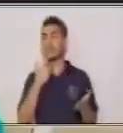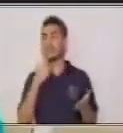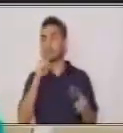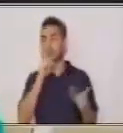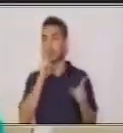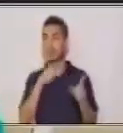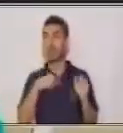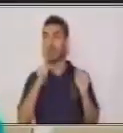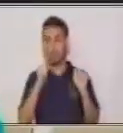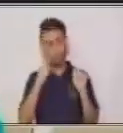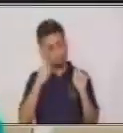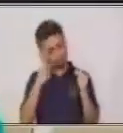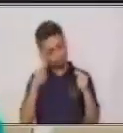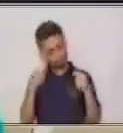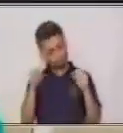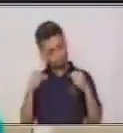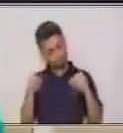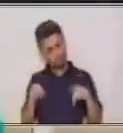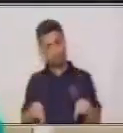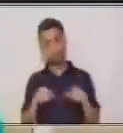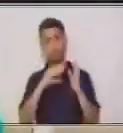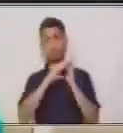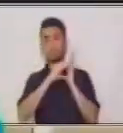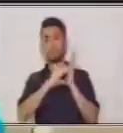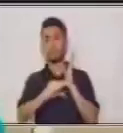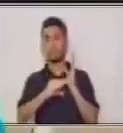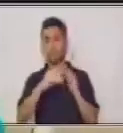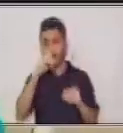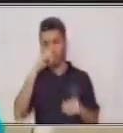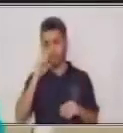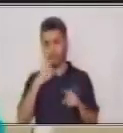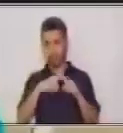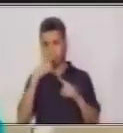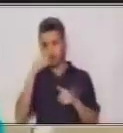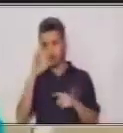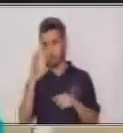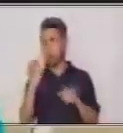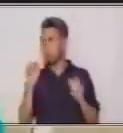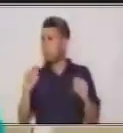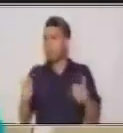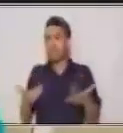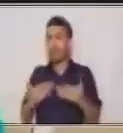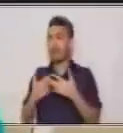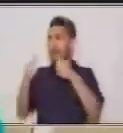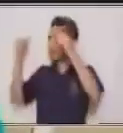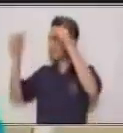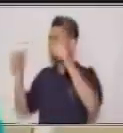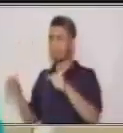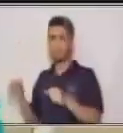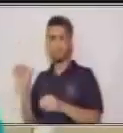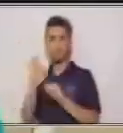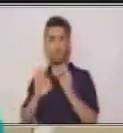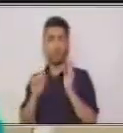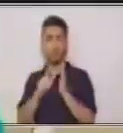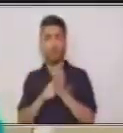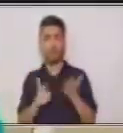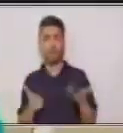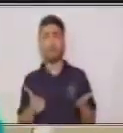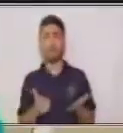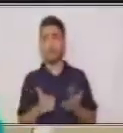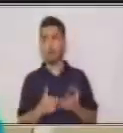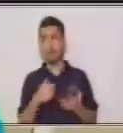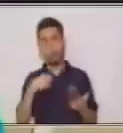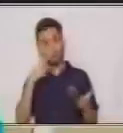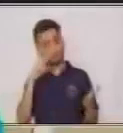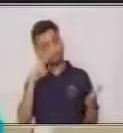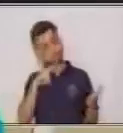un texto. ¿Qué significa esto? De igual manera puede ser un cartel o un libro y yo lo voy a